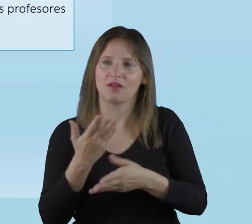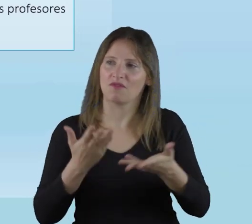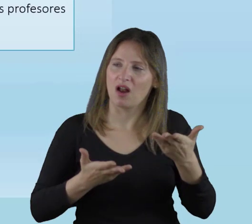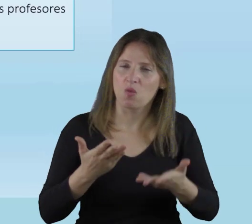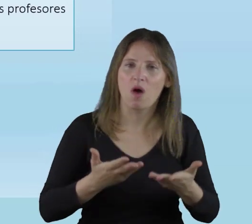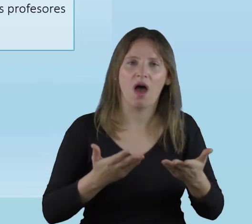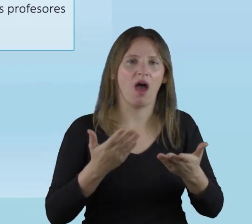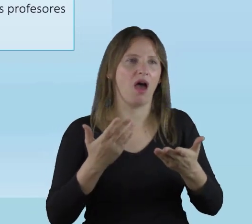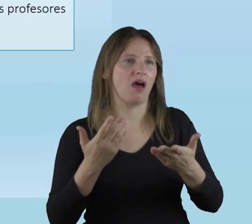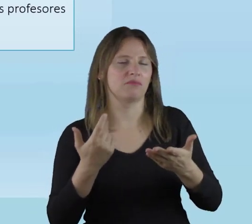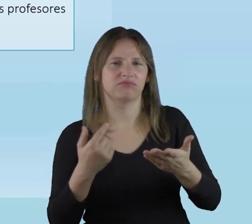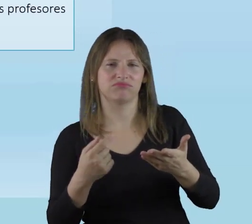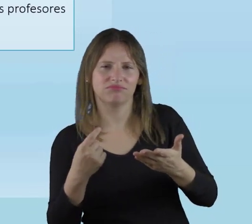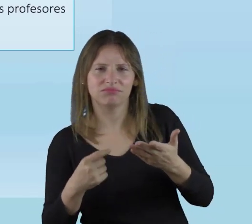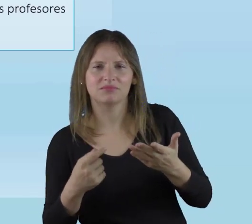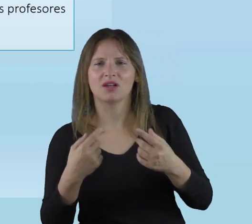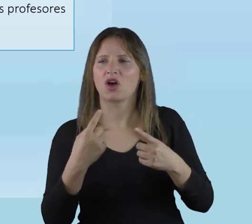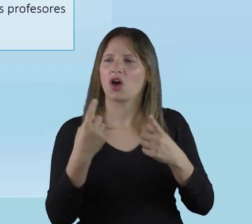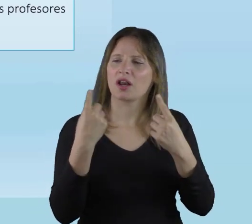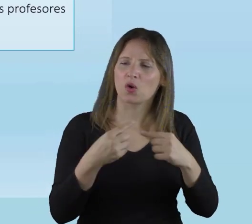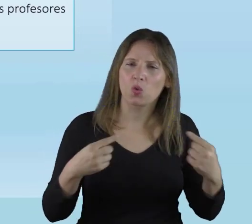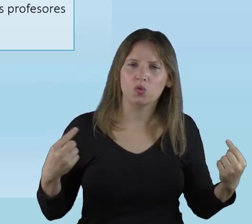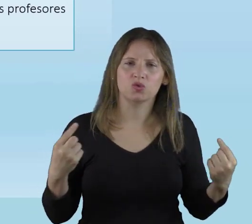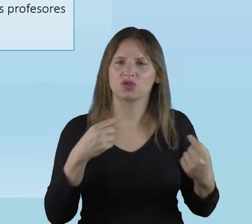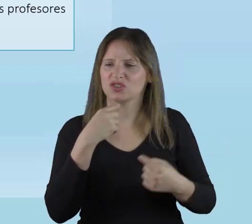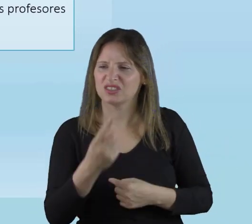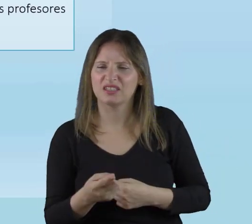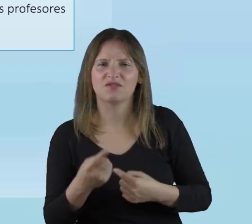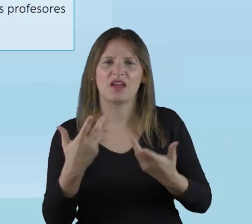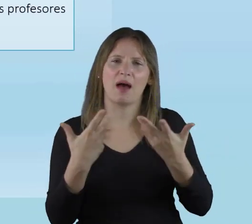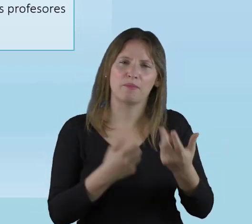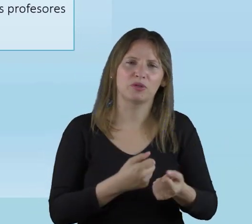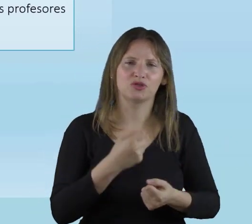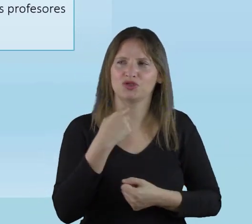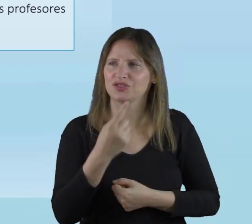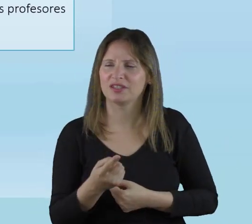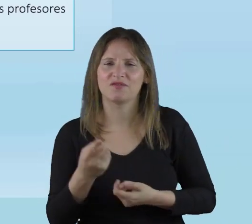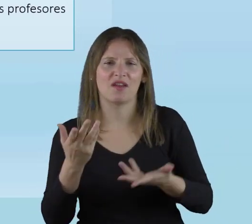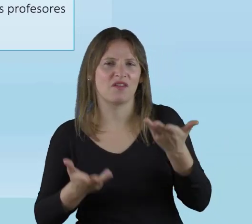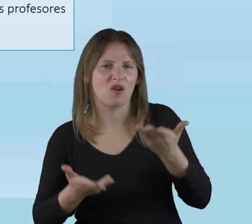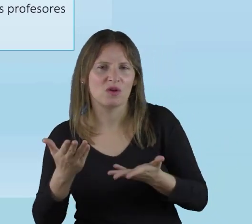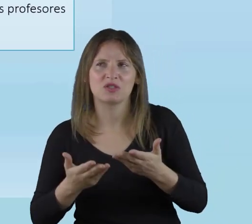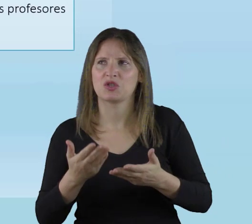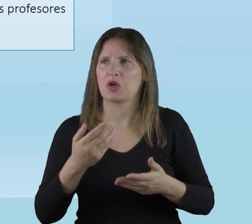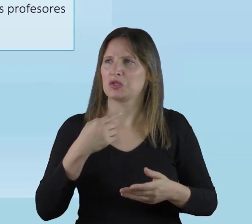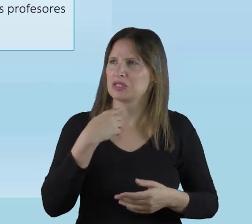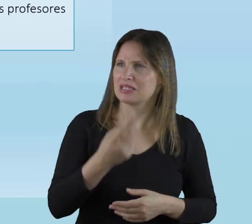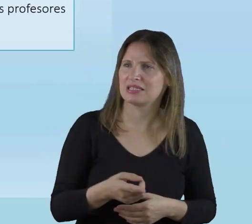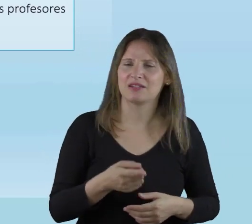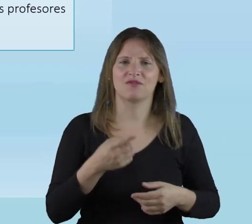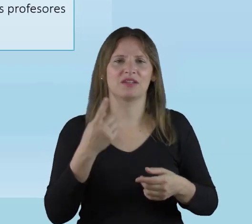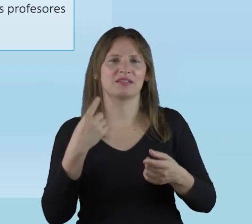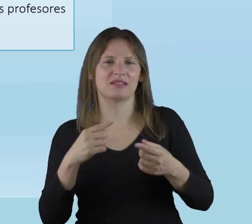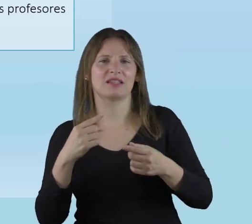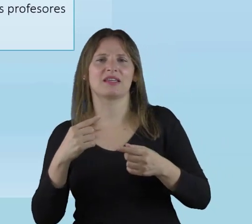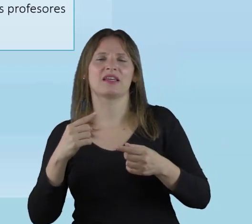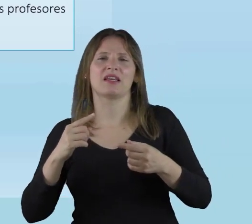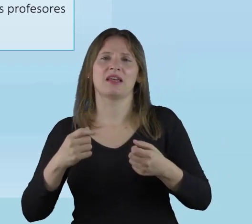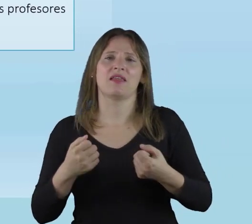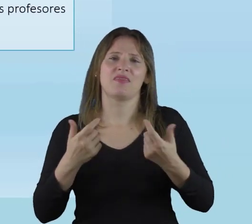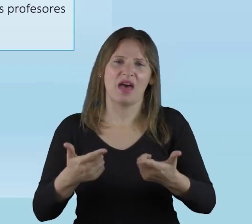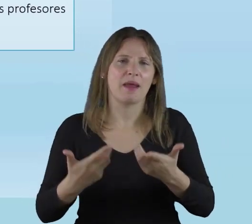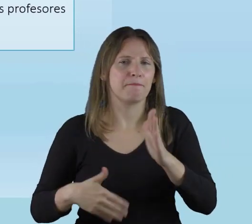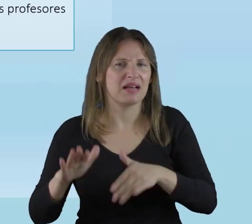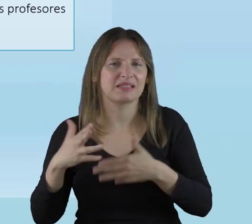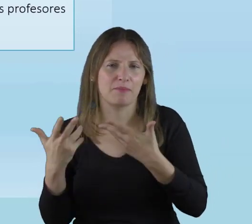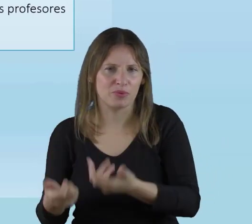planificada, si los recursos que utilicé fueron los adecuados, si los apoyos fueron pertinentes, si la evaluación